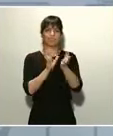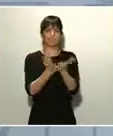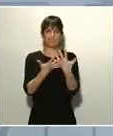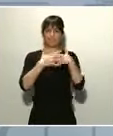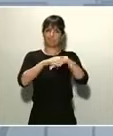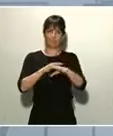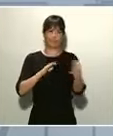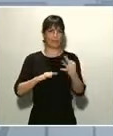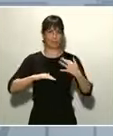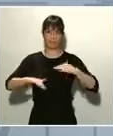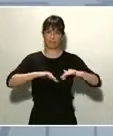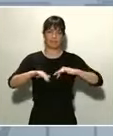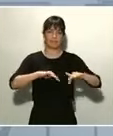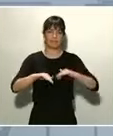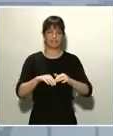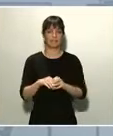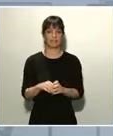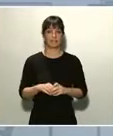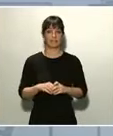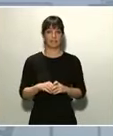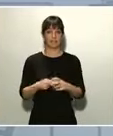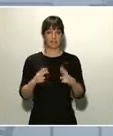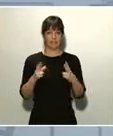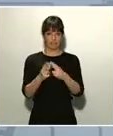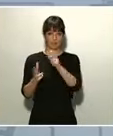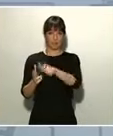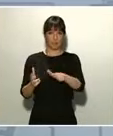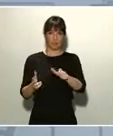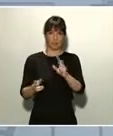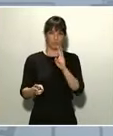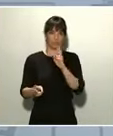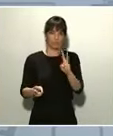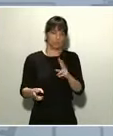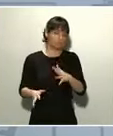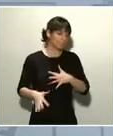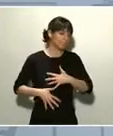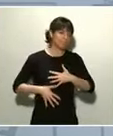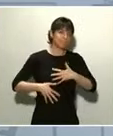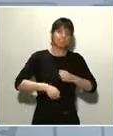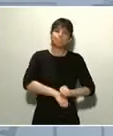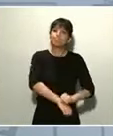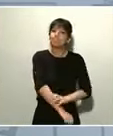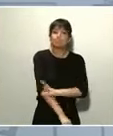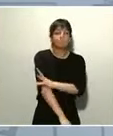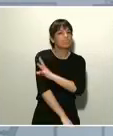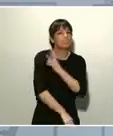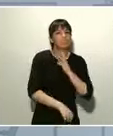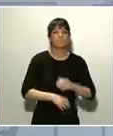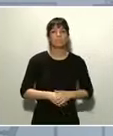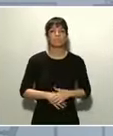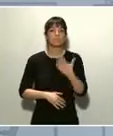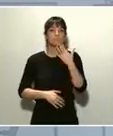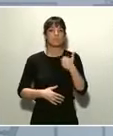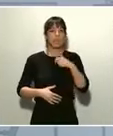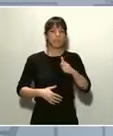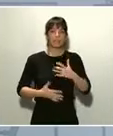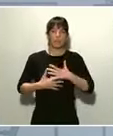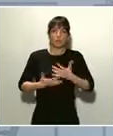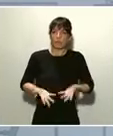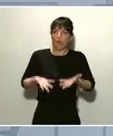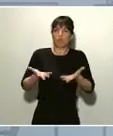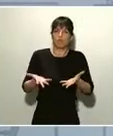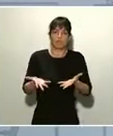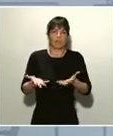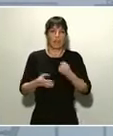La respuesta ciudadana ha sido conmovedora. Desde las ofertas de apoyo a los mayores, desde las iniciativas de